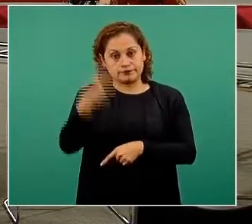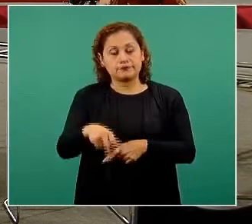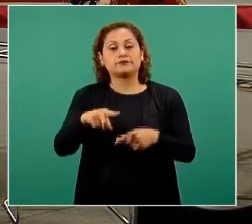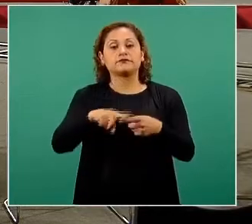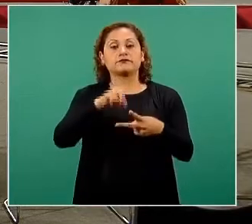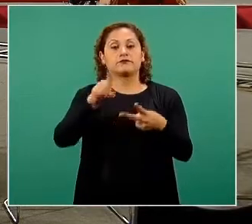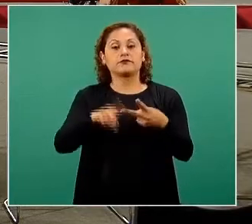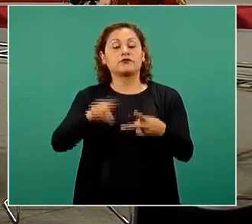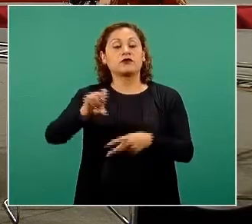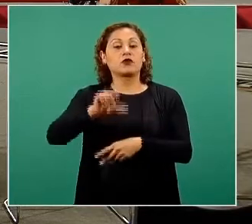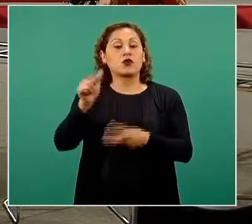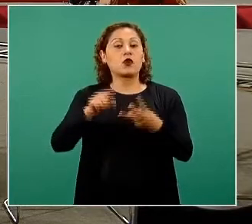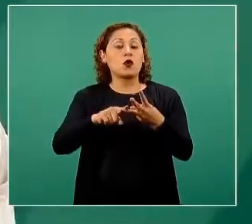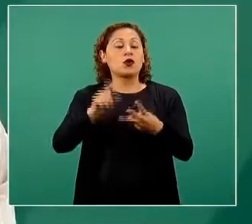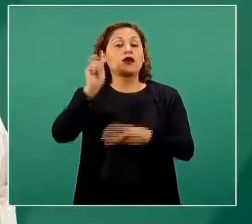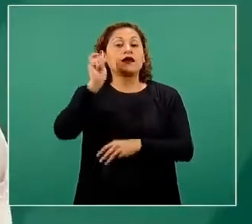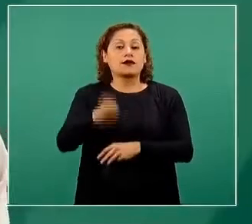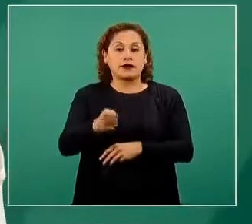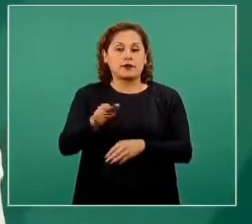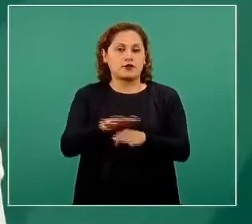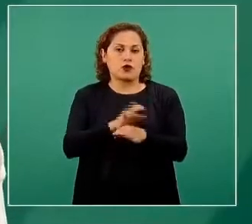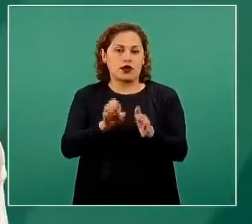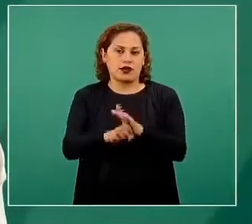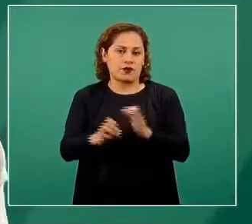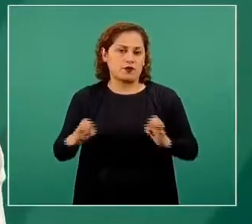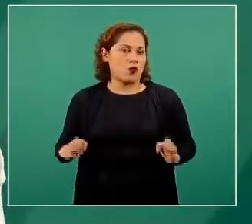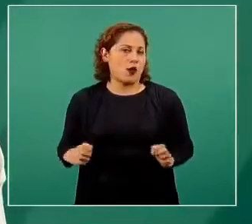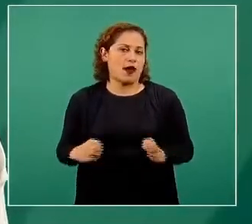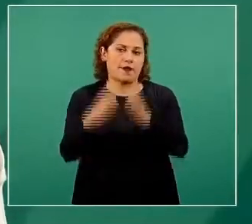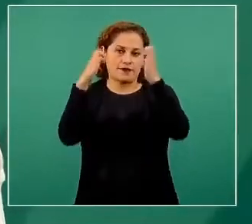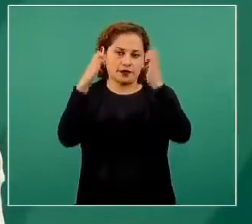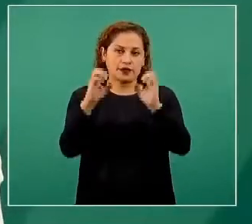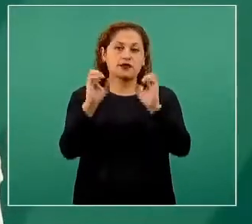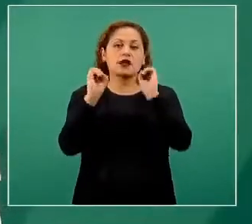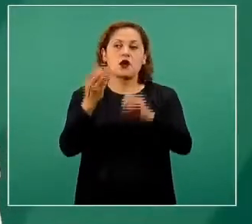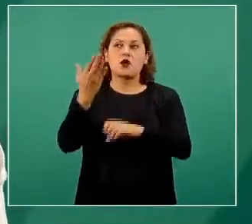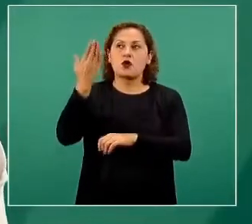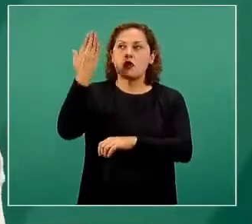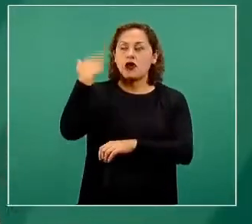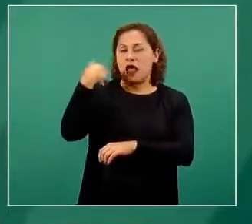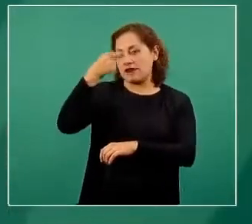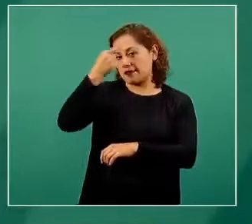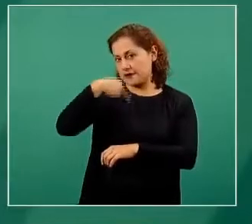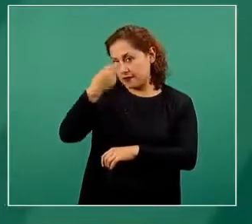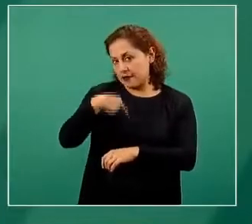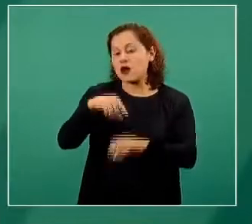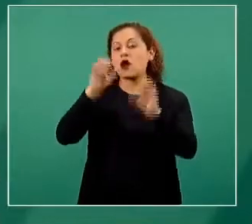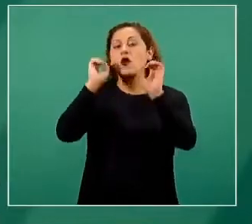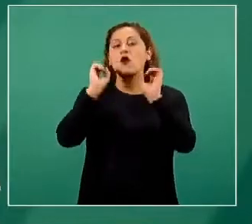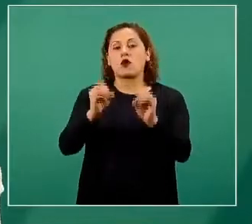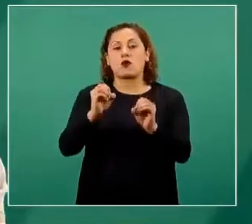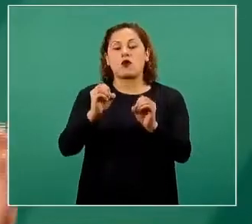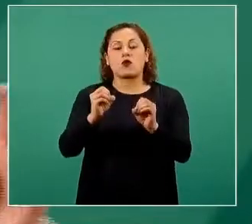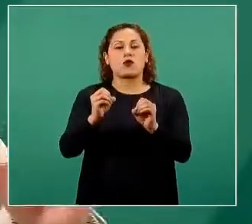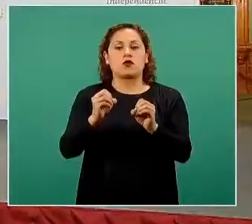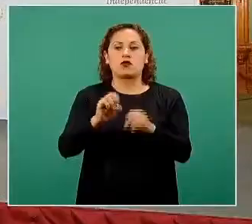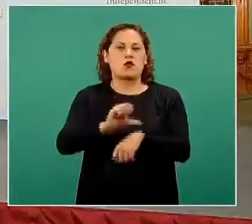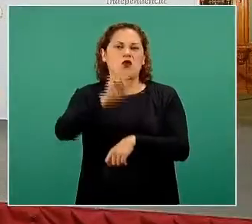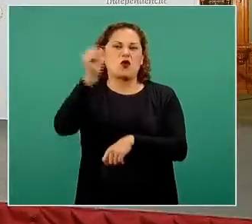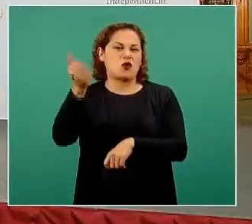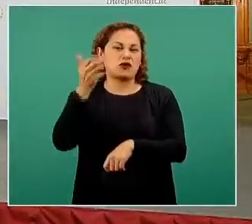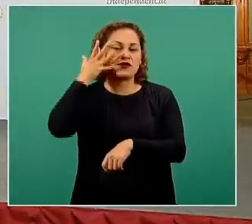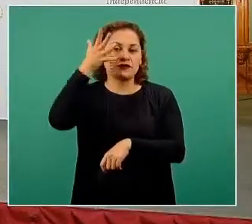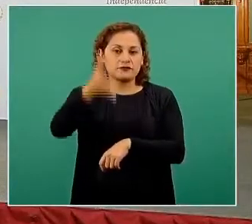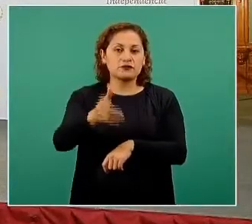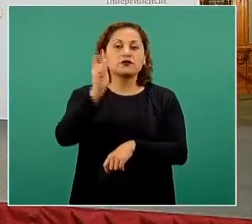es que cuando ocurre una emergencia como esta o como la epidemia de influenza de 2009 o como cualquier otra, es